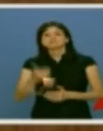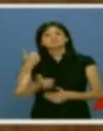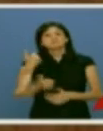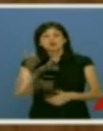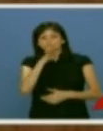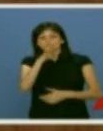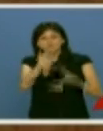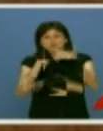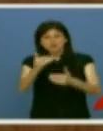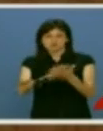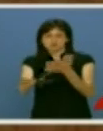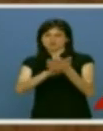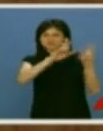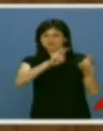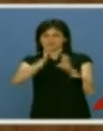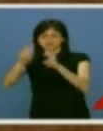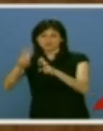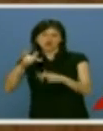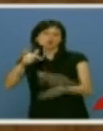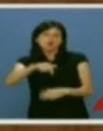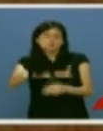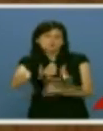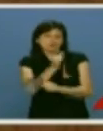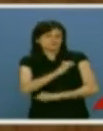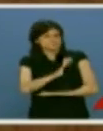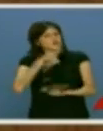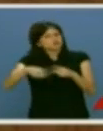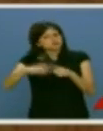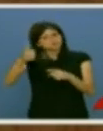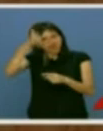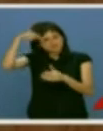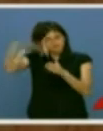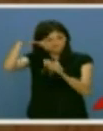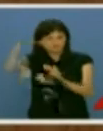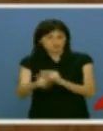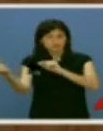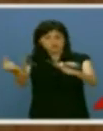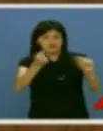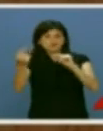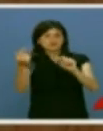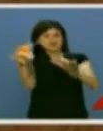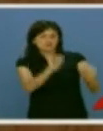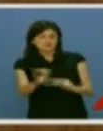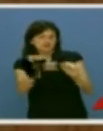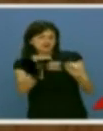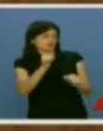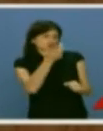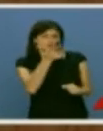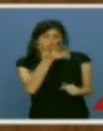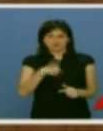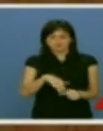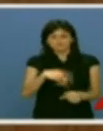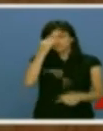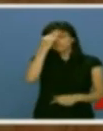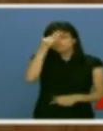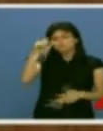por delante para hablar de todo ello, pero yo hoy esperaba algo más. Algo más que los debates de siempre donde nuestra posición y su acción son conocidas. Creo